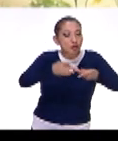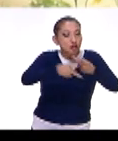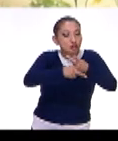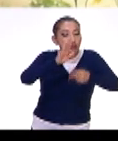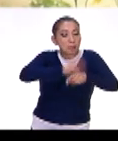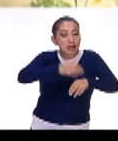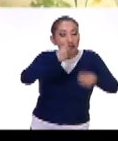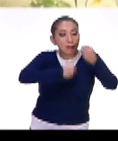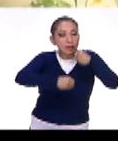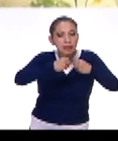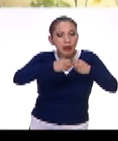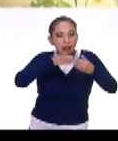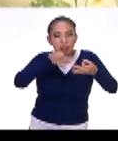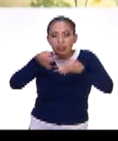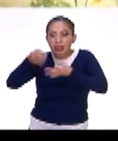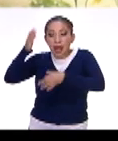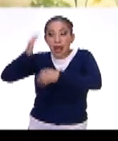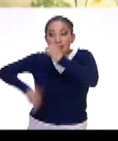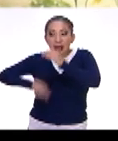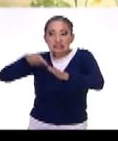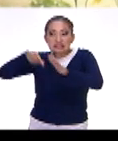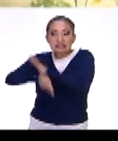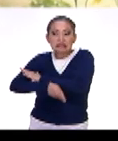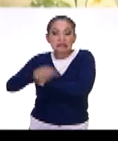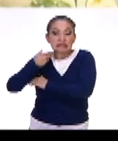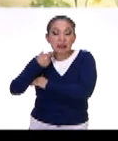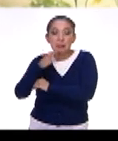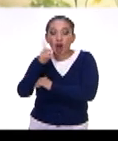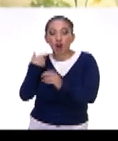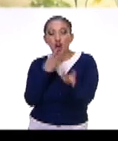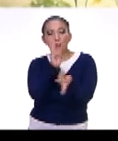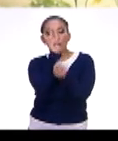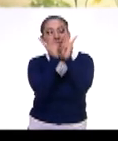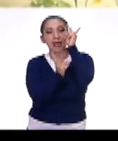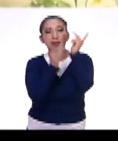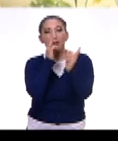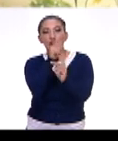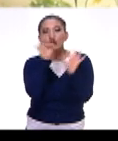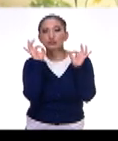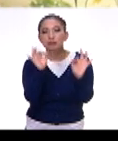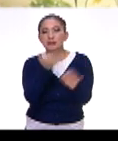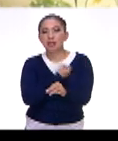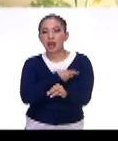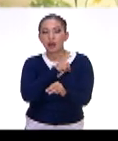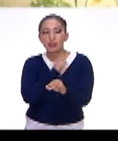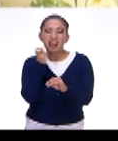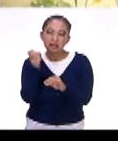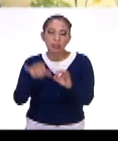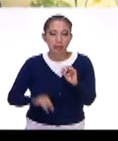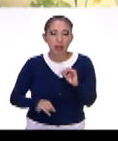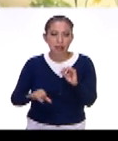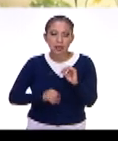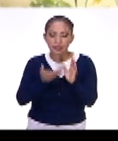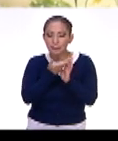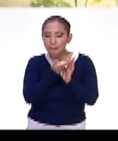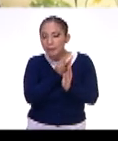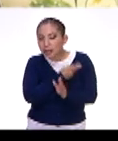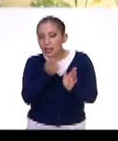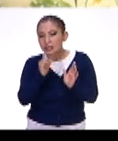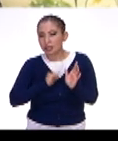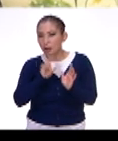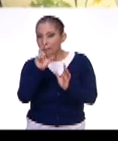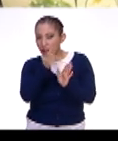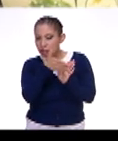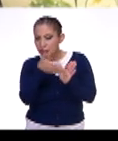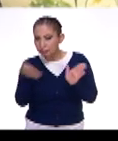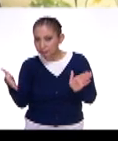alimento, hay que acabar con los insectos, porque tenemos que mejorar las cosechas. Es muy interesante lo que pasa en ese momento del siglo